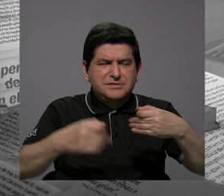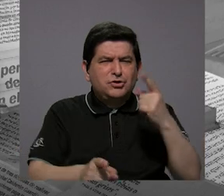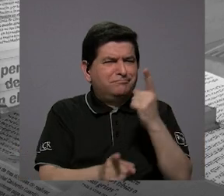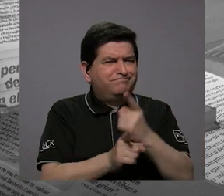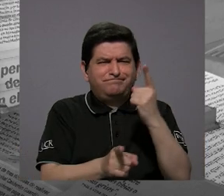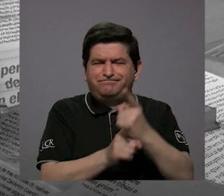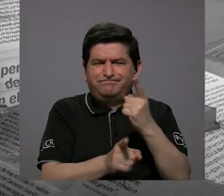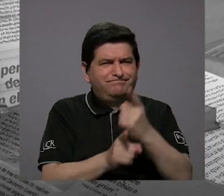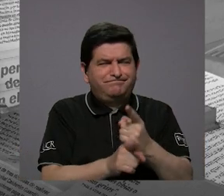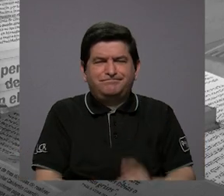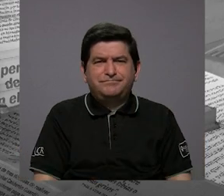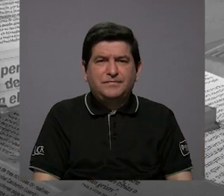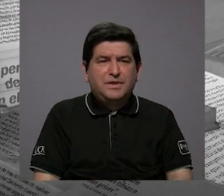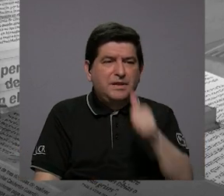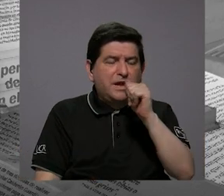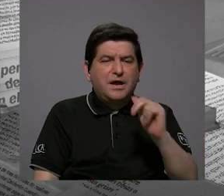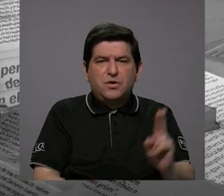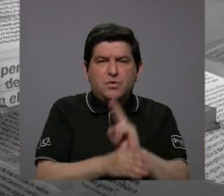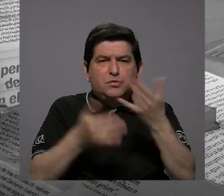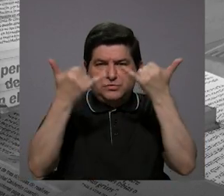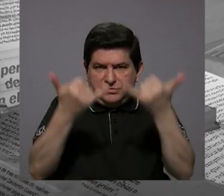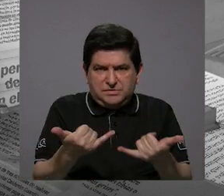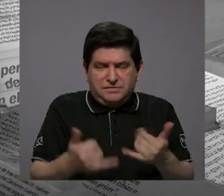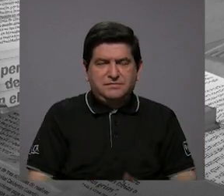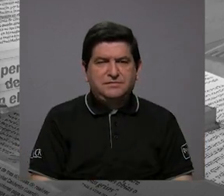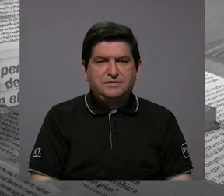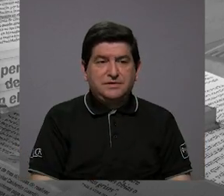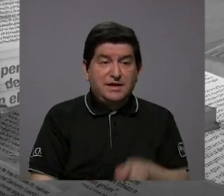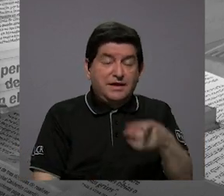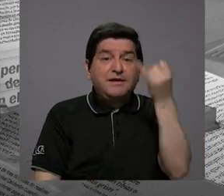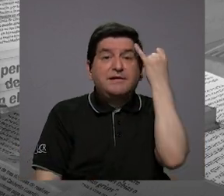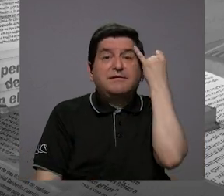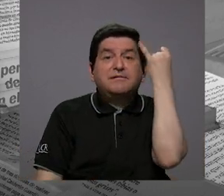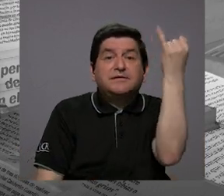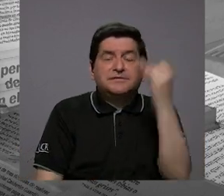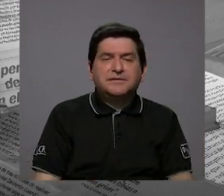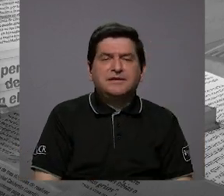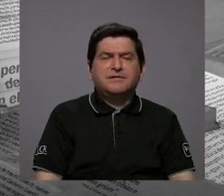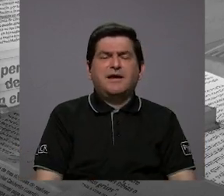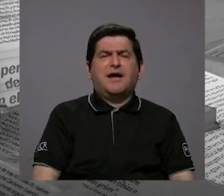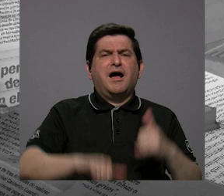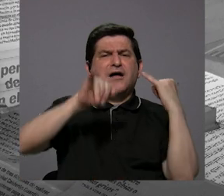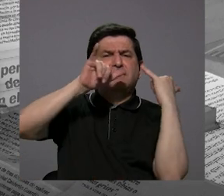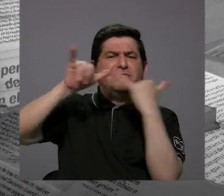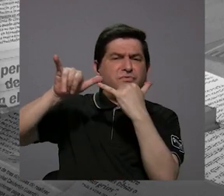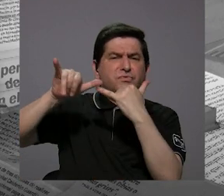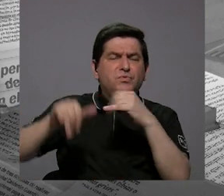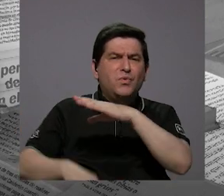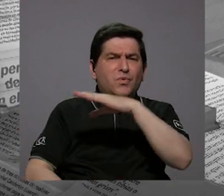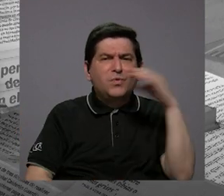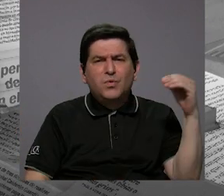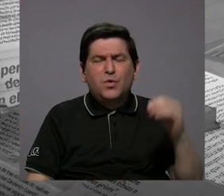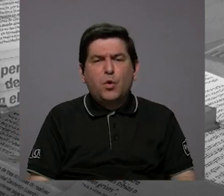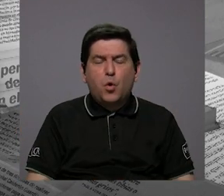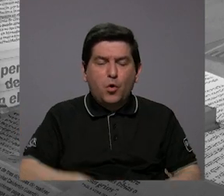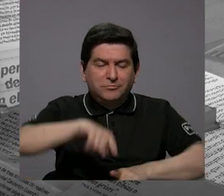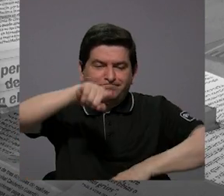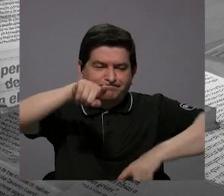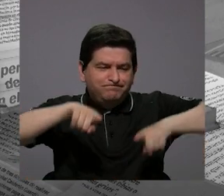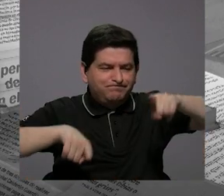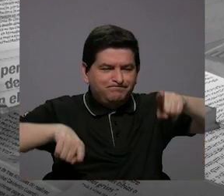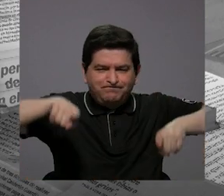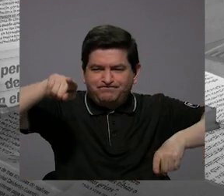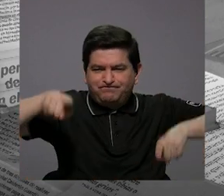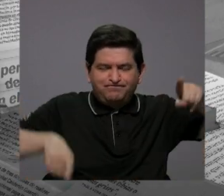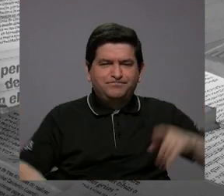de aguas residuales. Básicamente en esa línea van las denuncias o la estadística